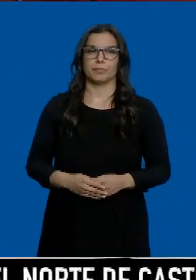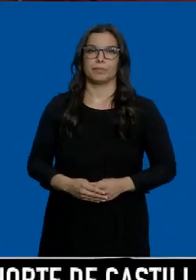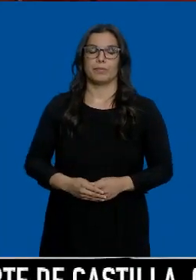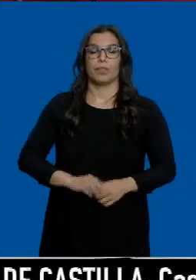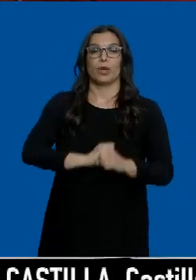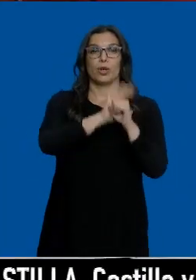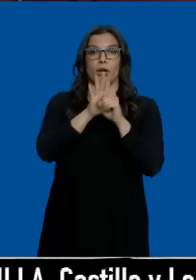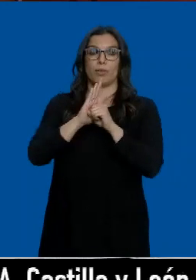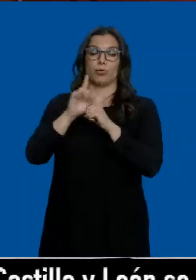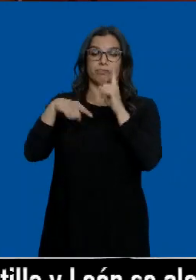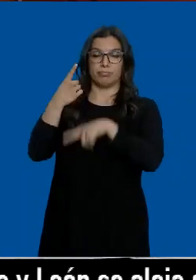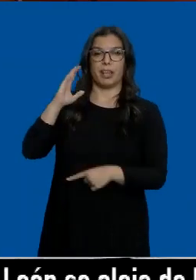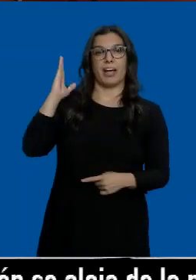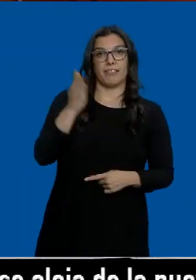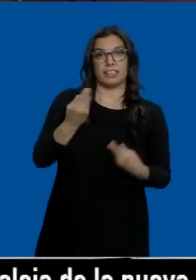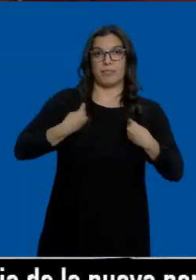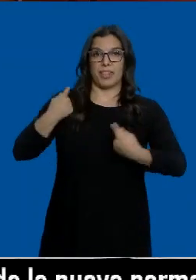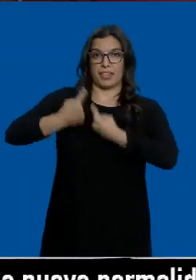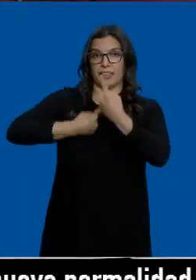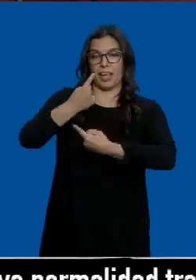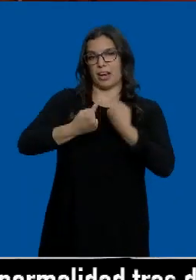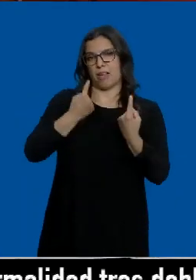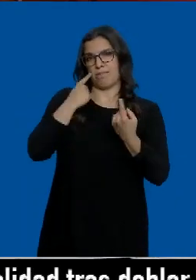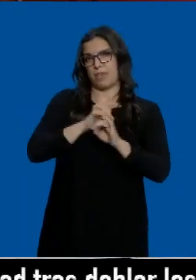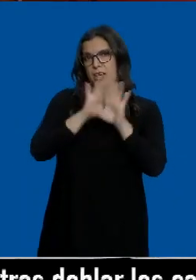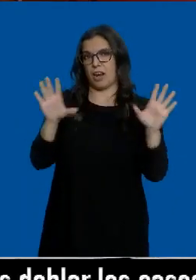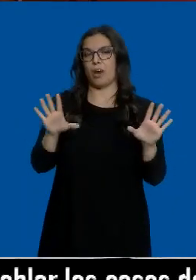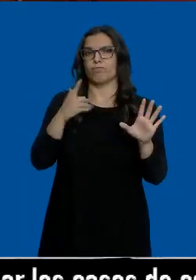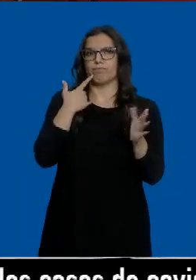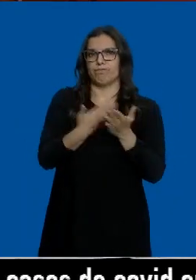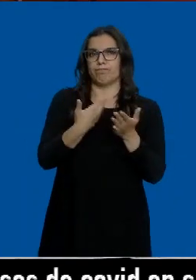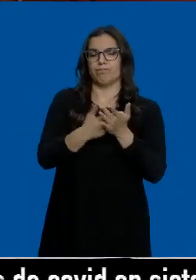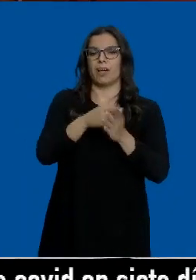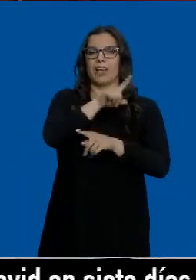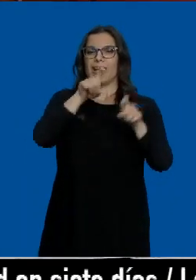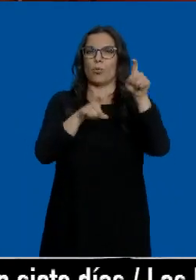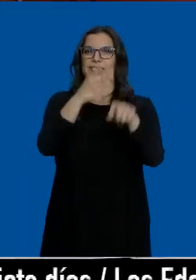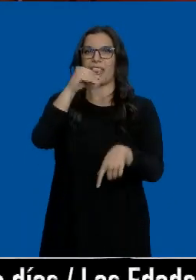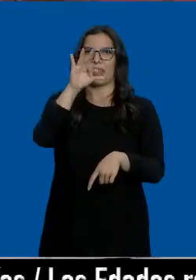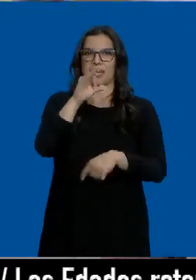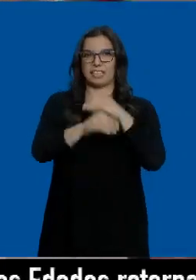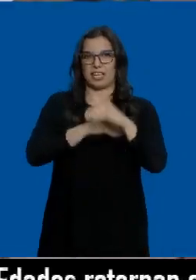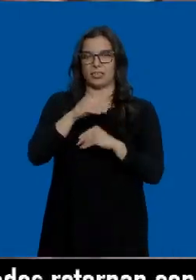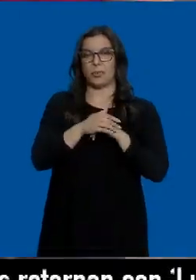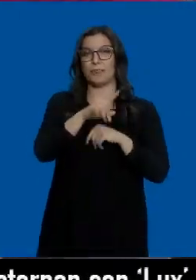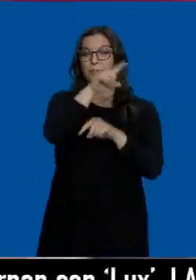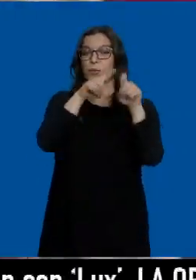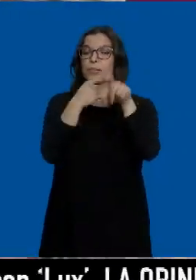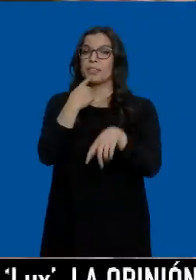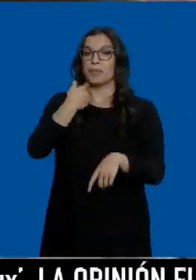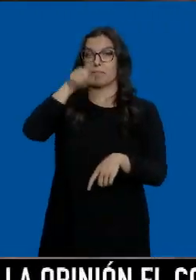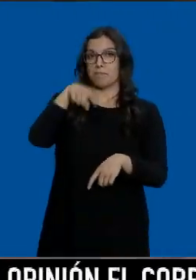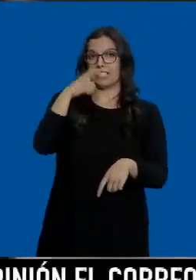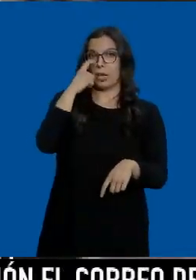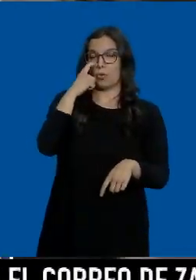Que la pandemia ha hecho mella nuestra vida diaria es un hecho palpable. Así lo confirma el barómetro del CIS. Según el sondeo